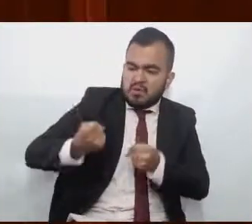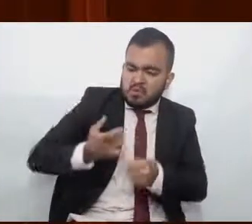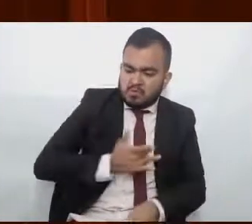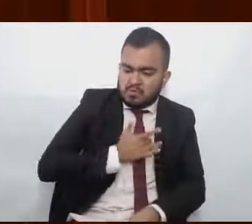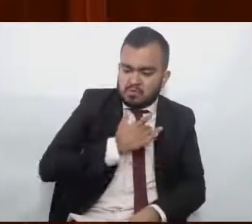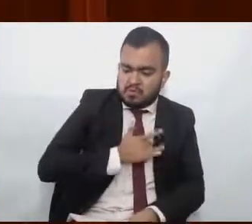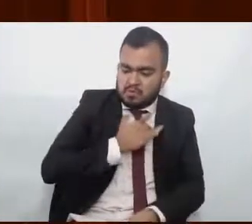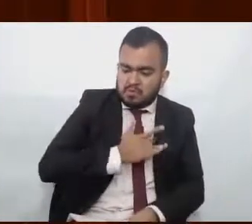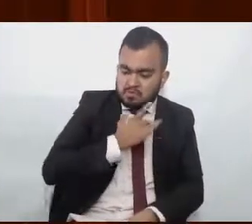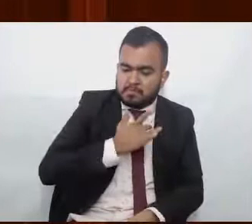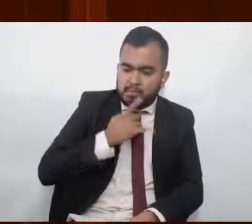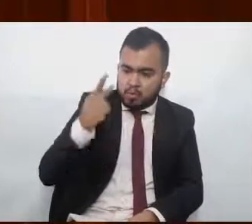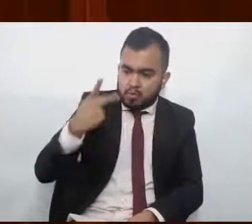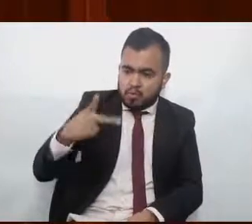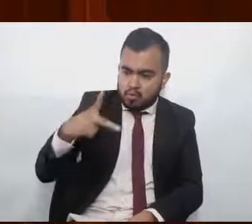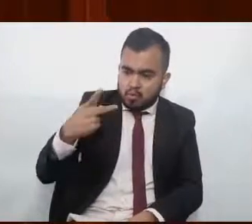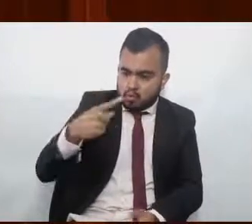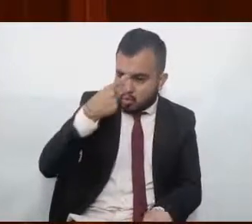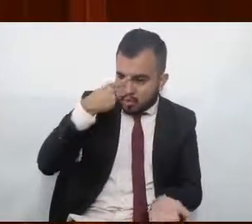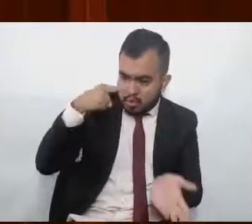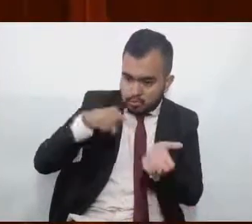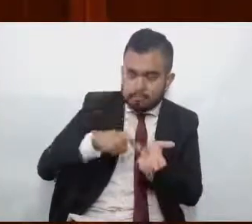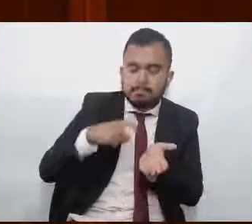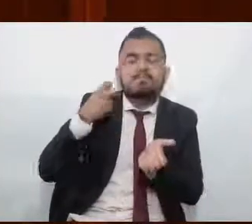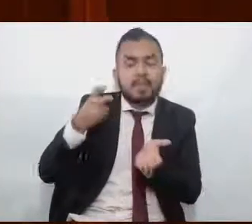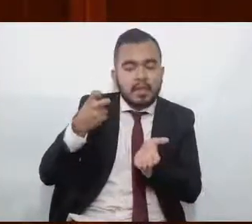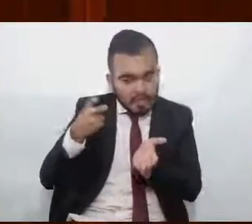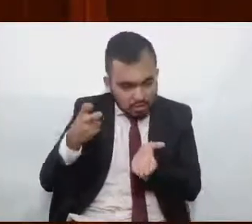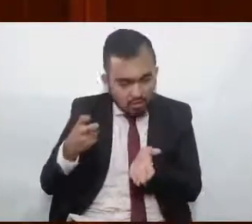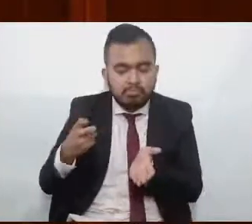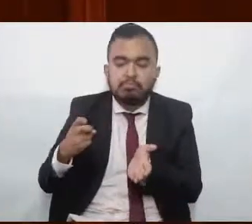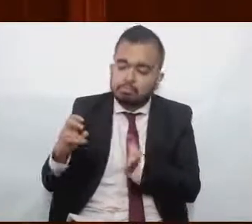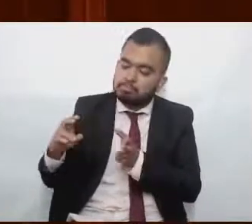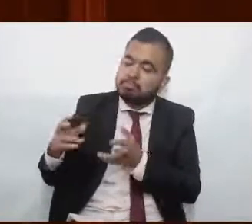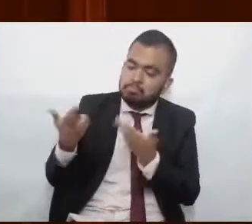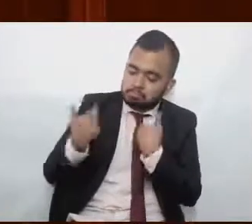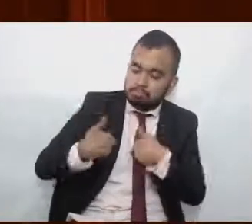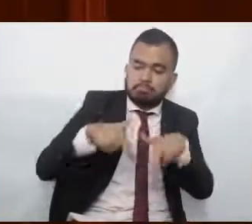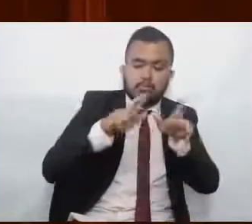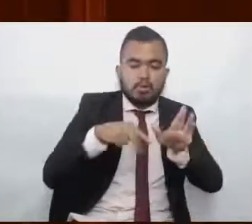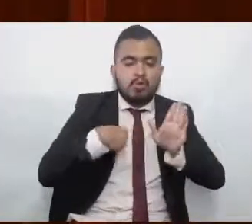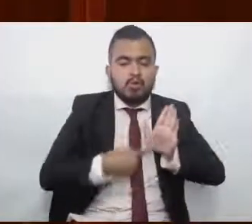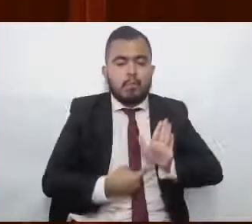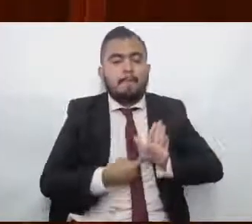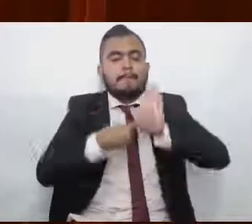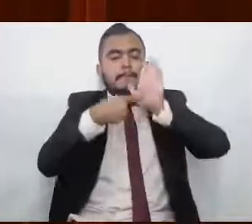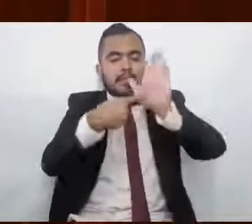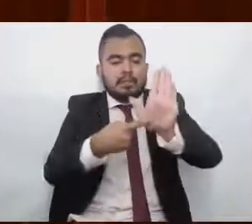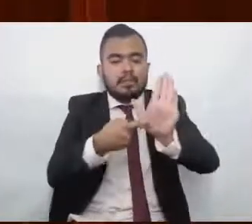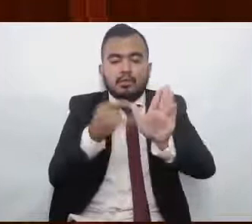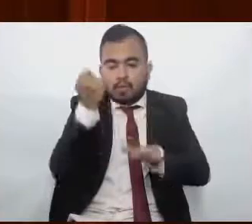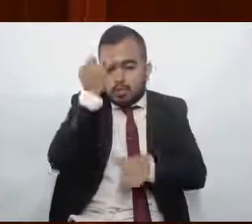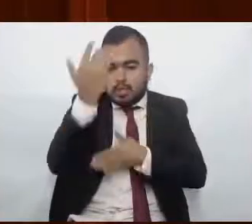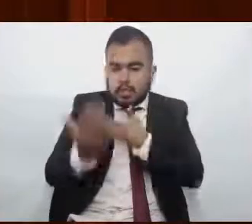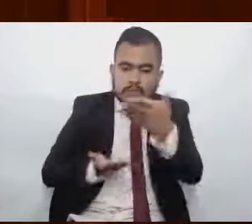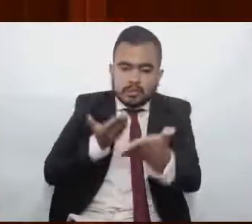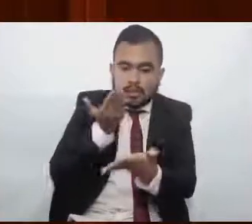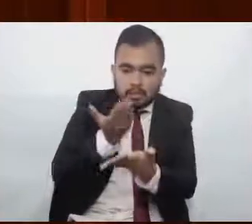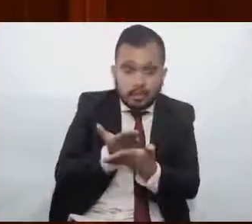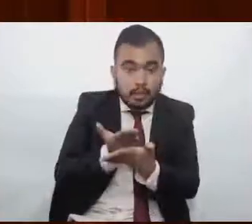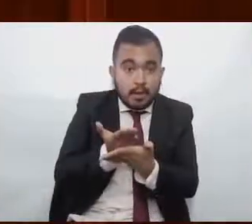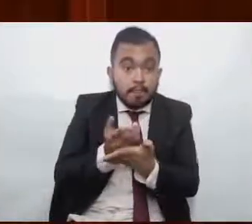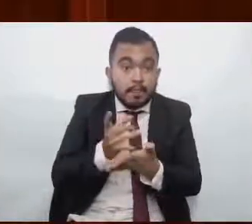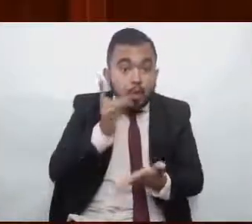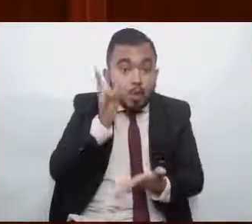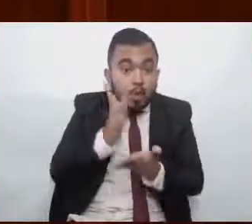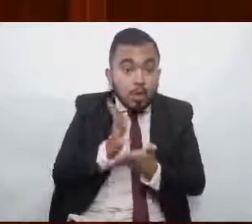esta iniciativa, de tal manera que la soberanía reflejada, no solamente mediante el voto, sino también mediante el